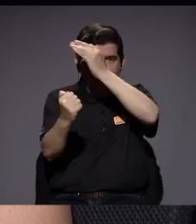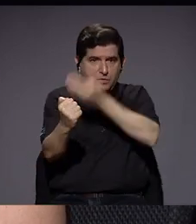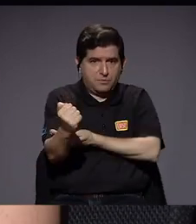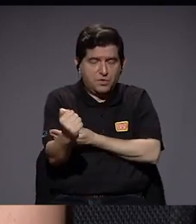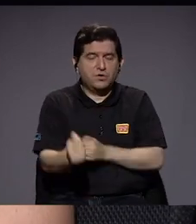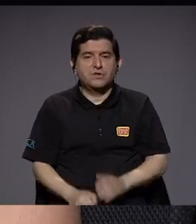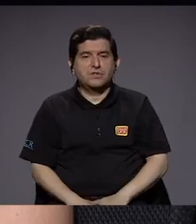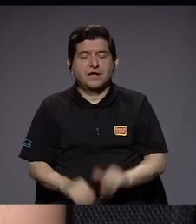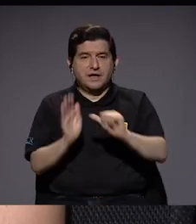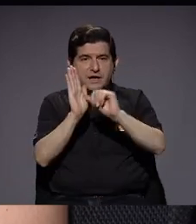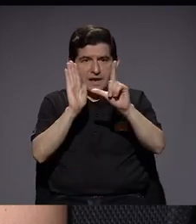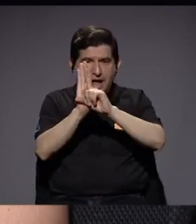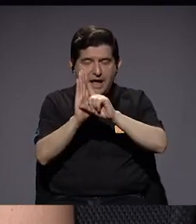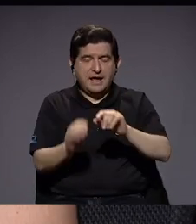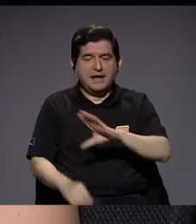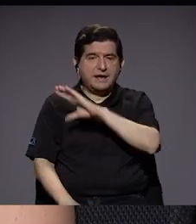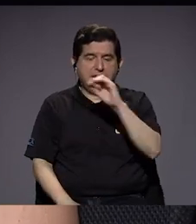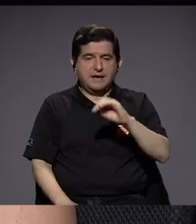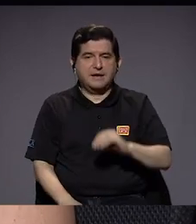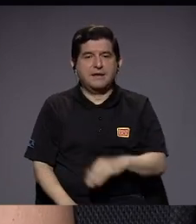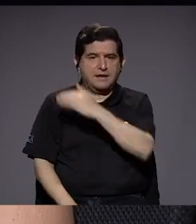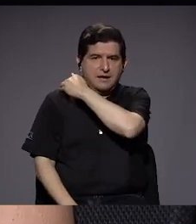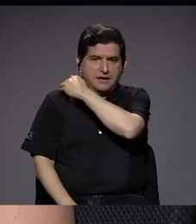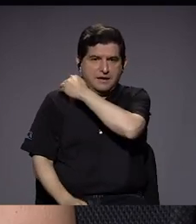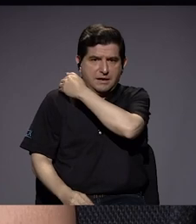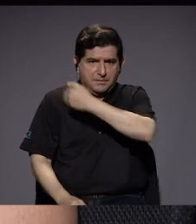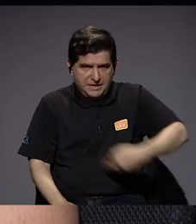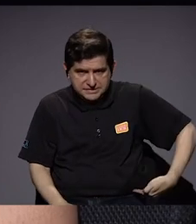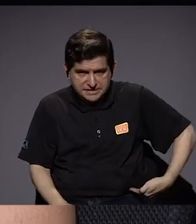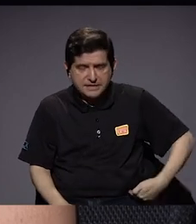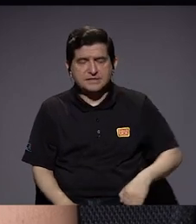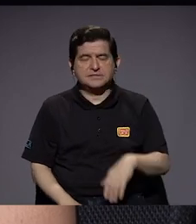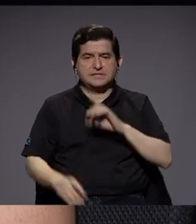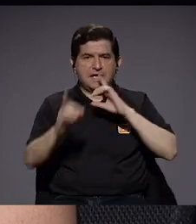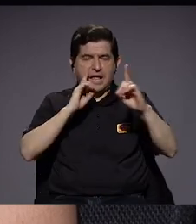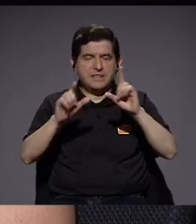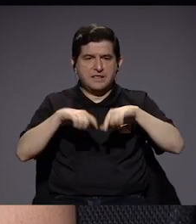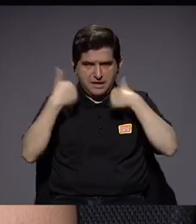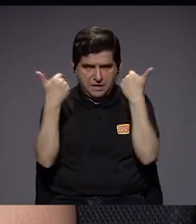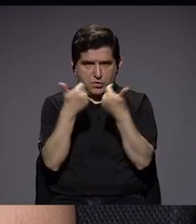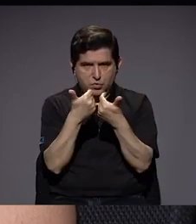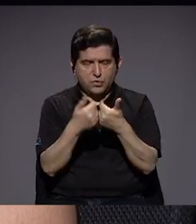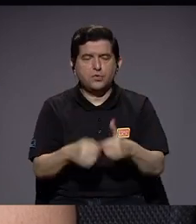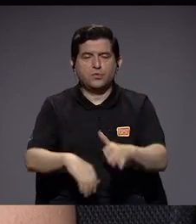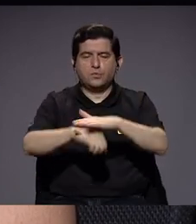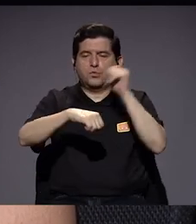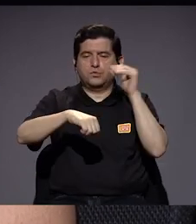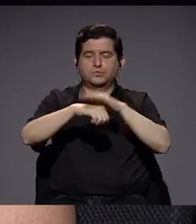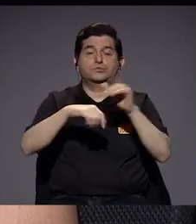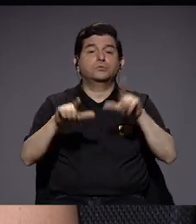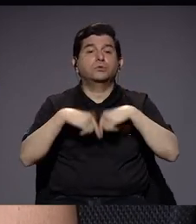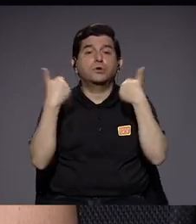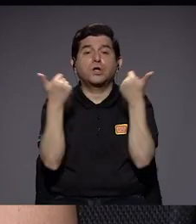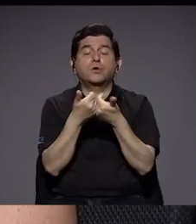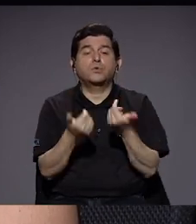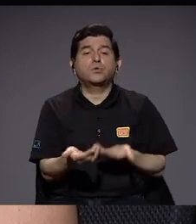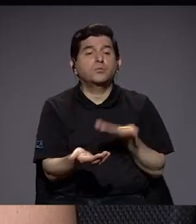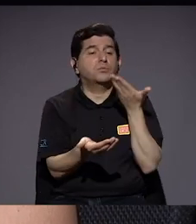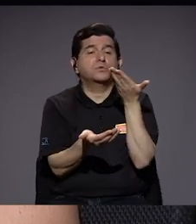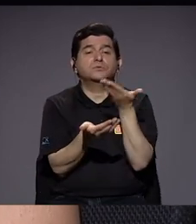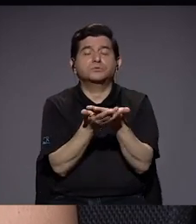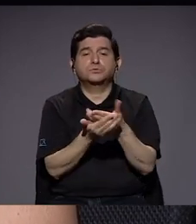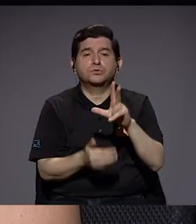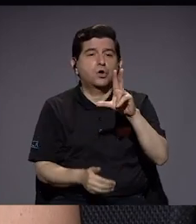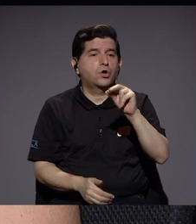Legislativo y Ejecutivo convocan a un diálogo multisectorial y algunos sectores plantearon la